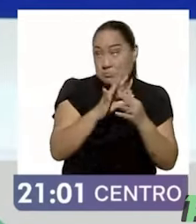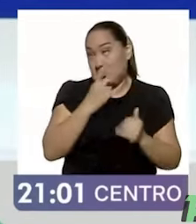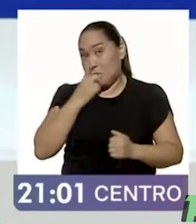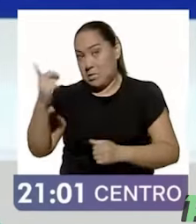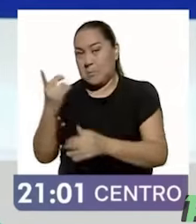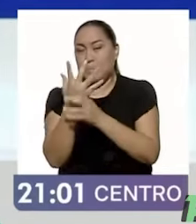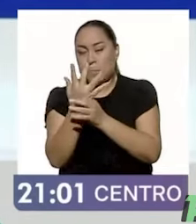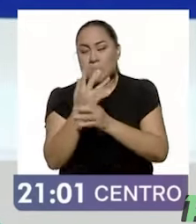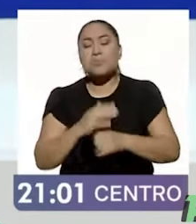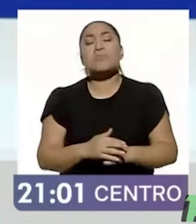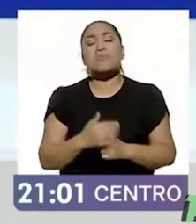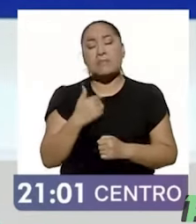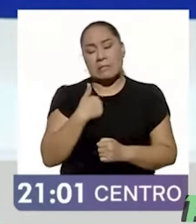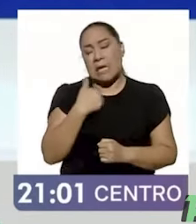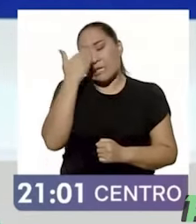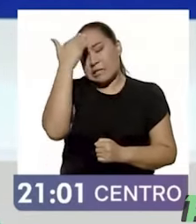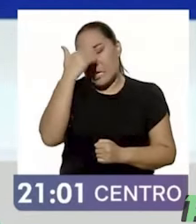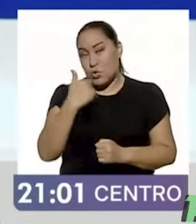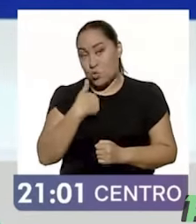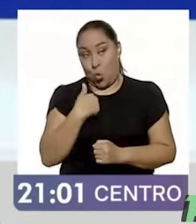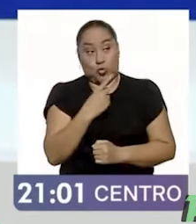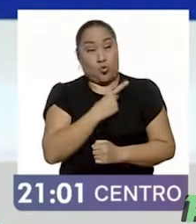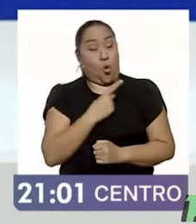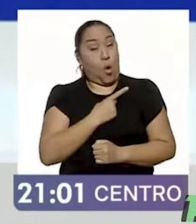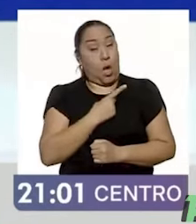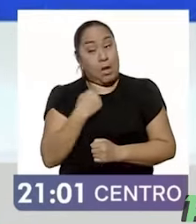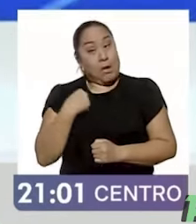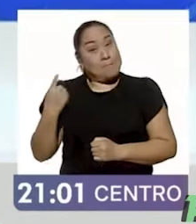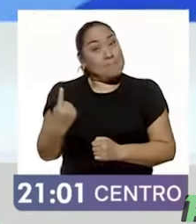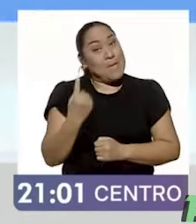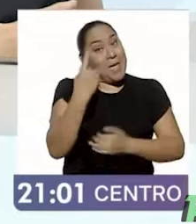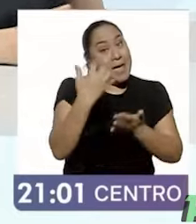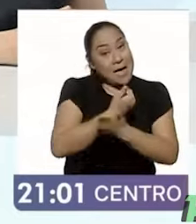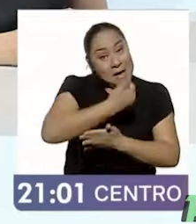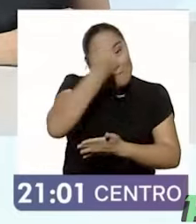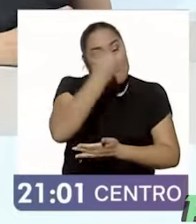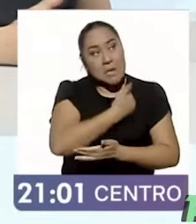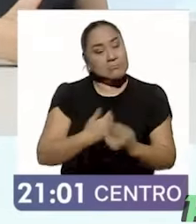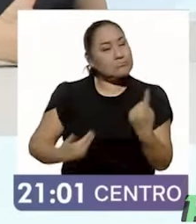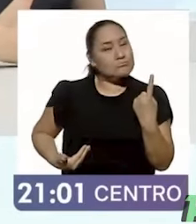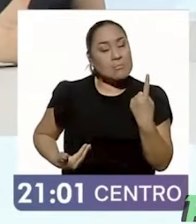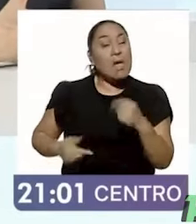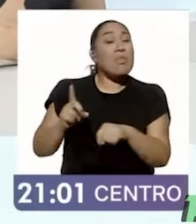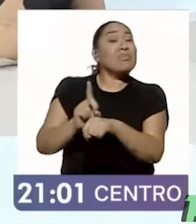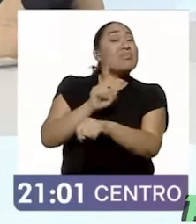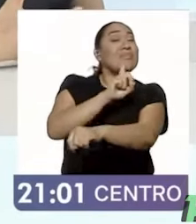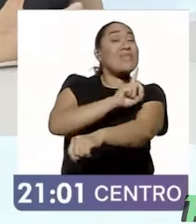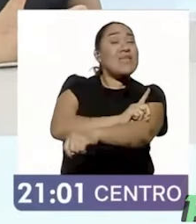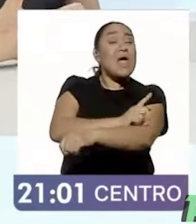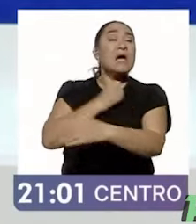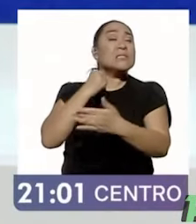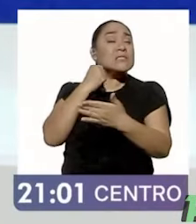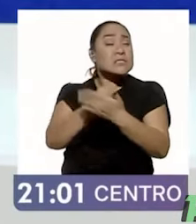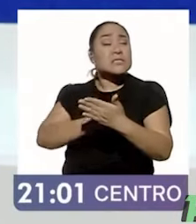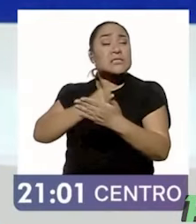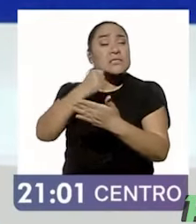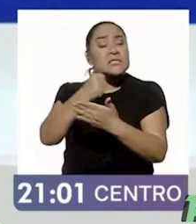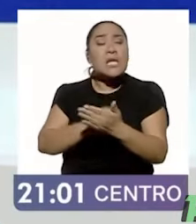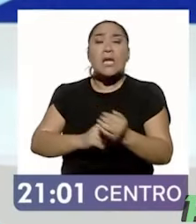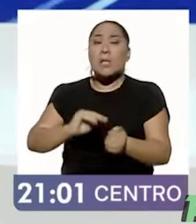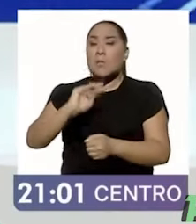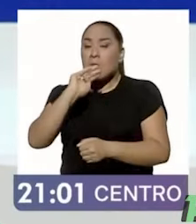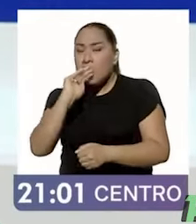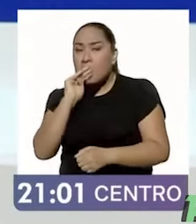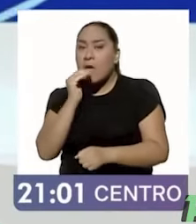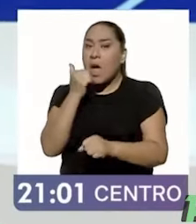sé que no llego sola a la presidencia, llego con nuestras abuelas, con nuestras madres, contra nuestras